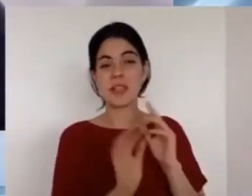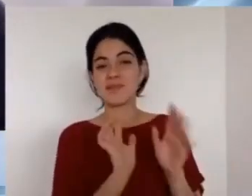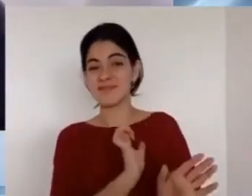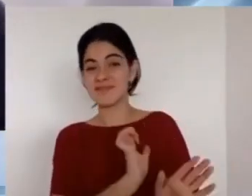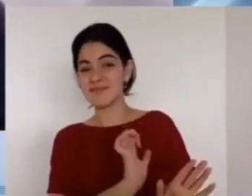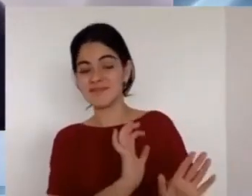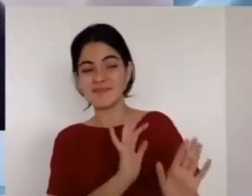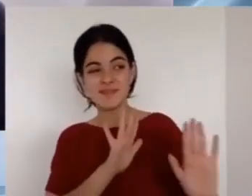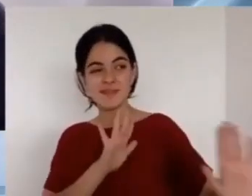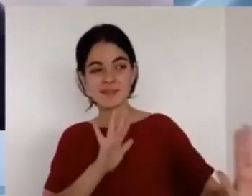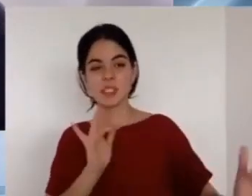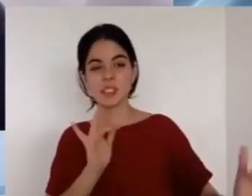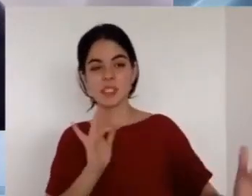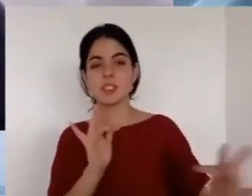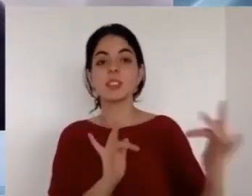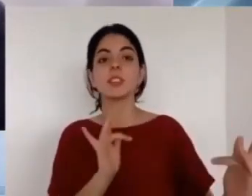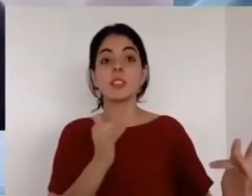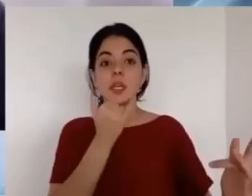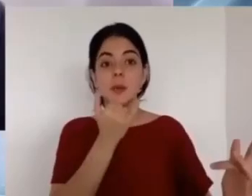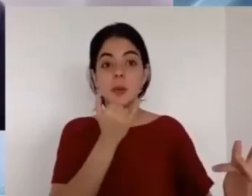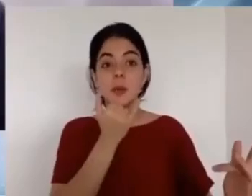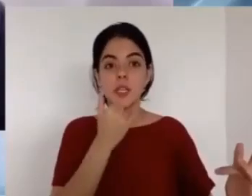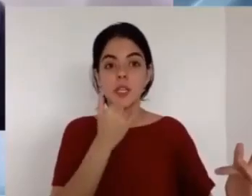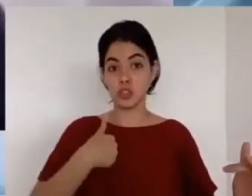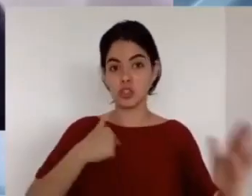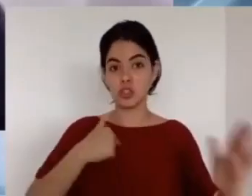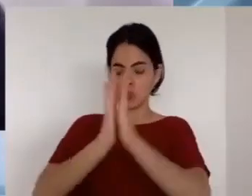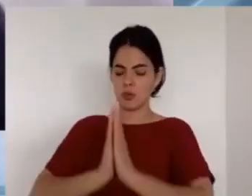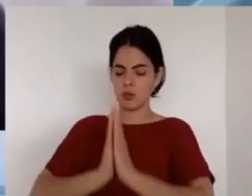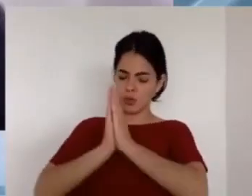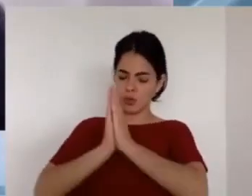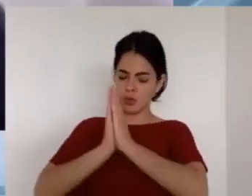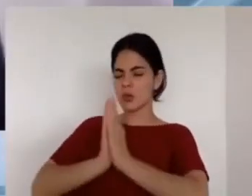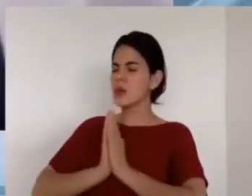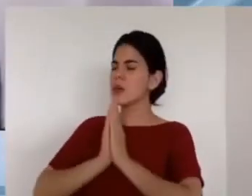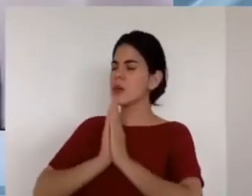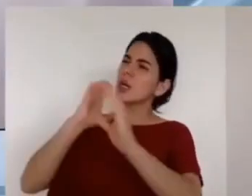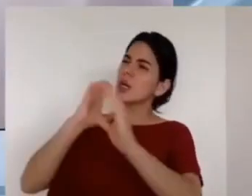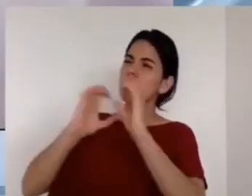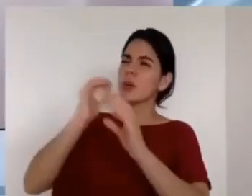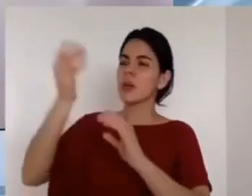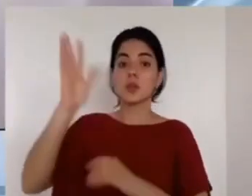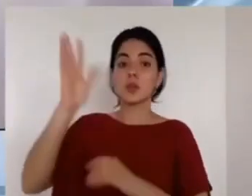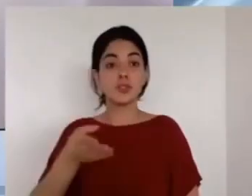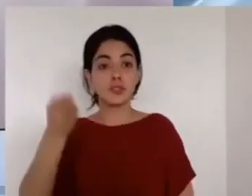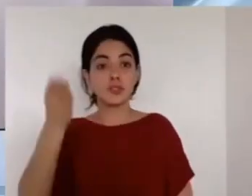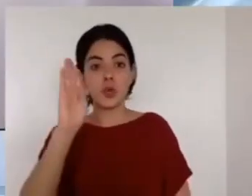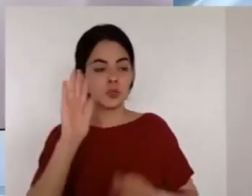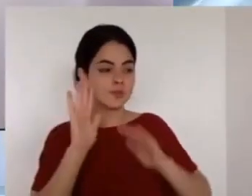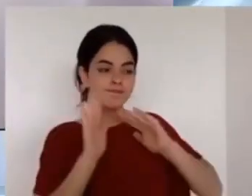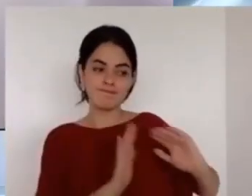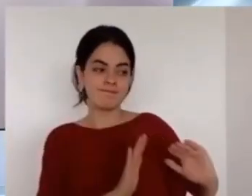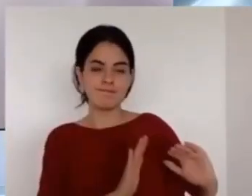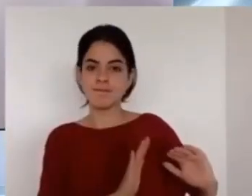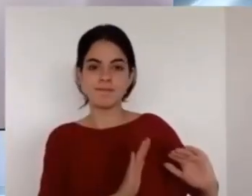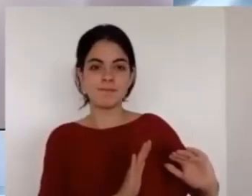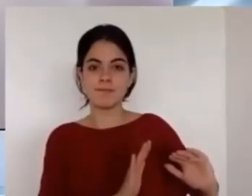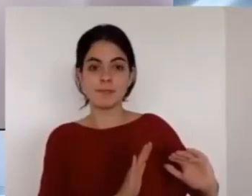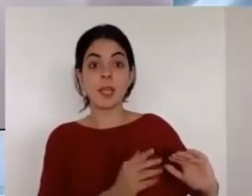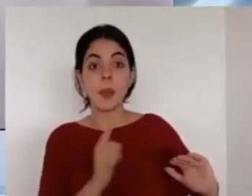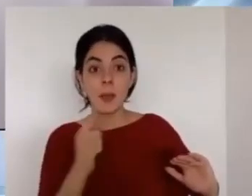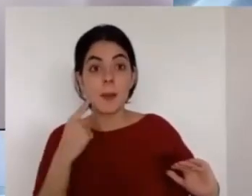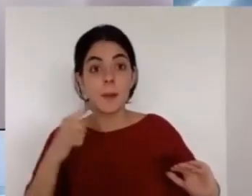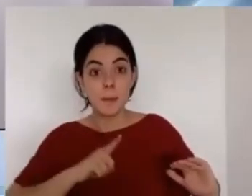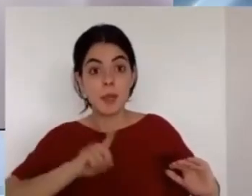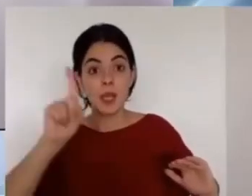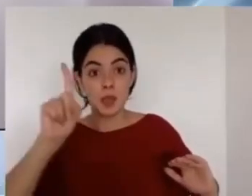tres clases de comunión no estoy hablando de la comunión católica estoy hablando